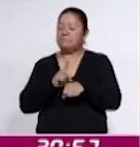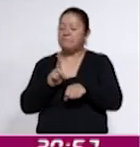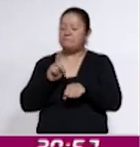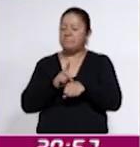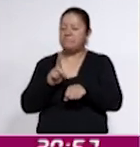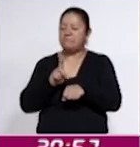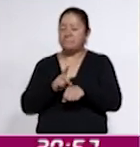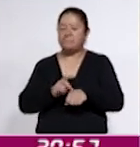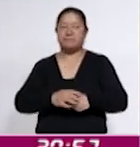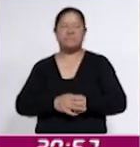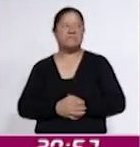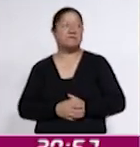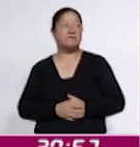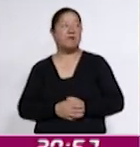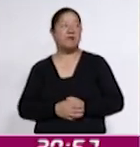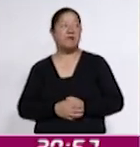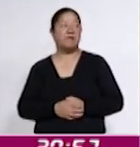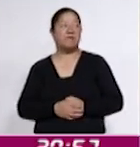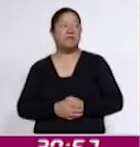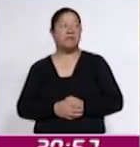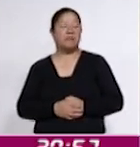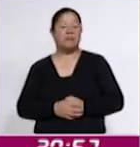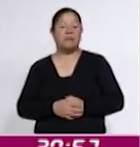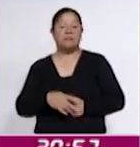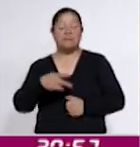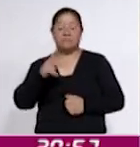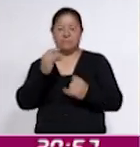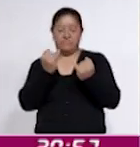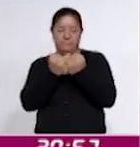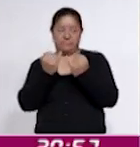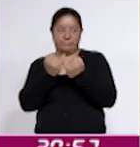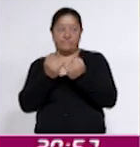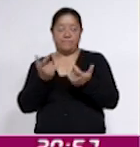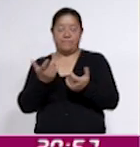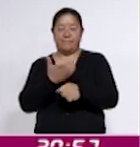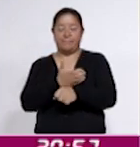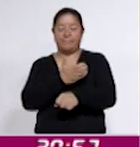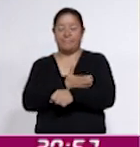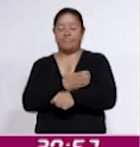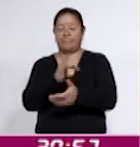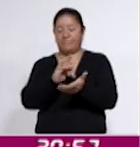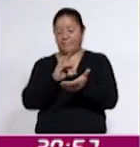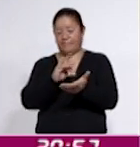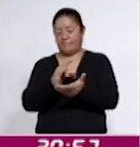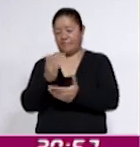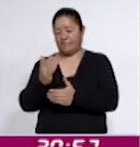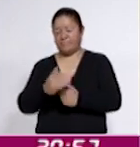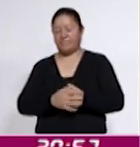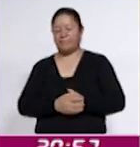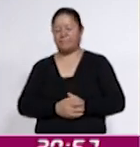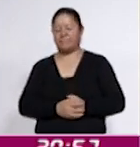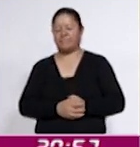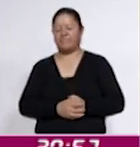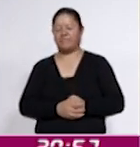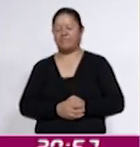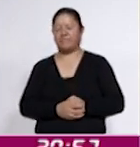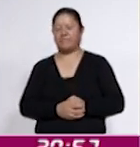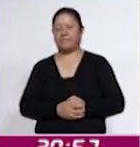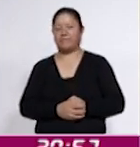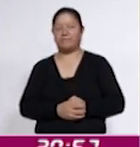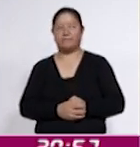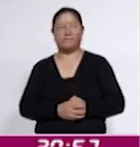cotidianas. Pero también es importante, compañeros, agradecer que tenemos precisamente este empleo.